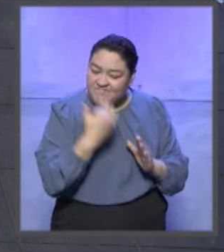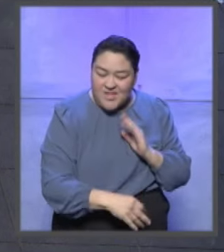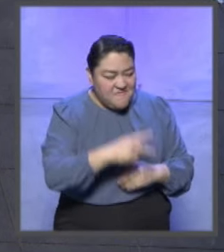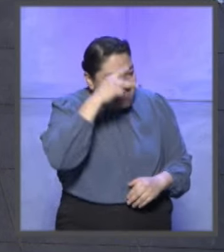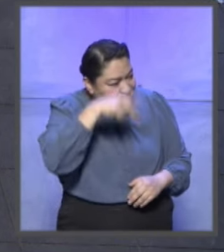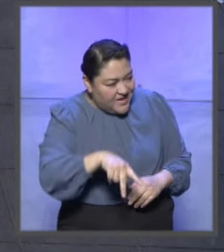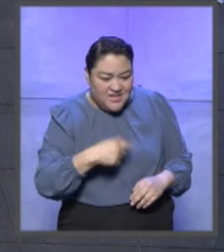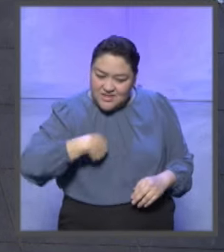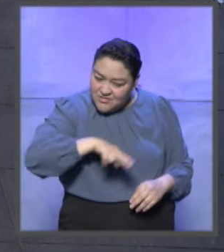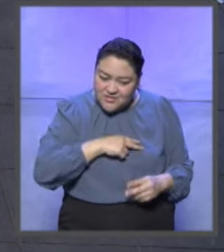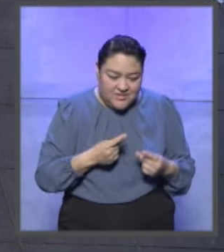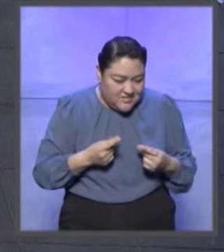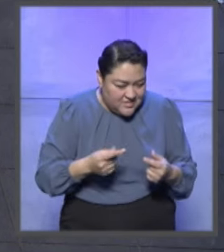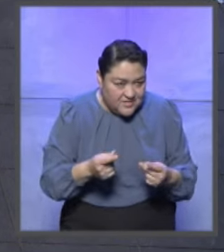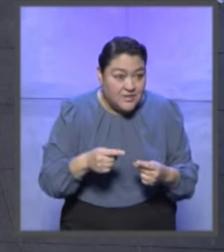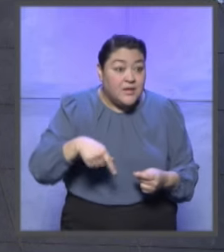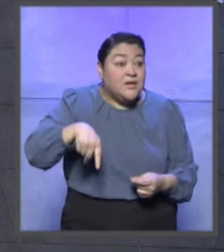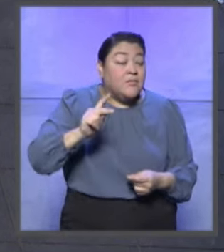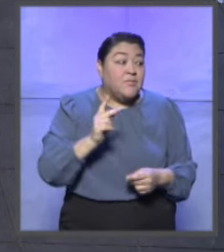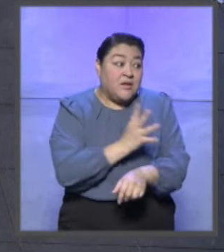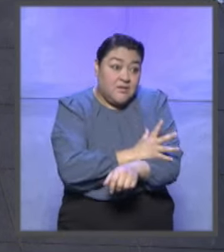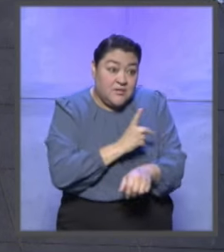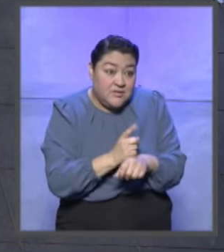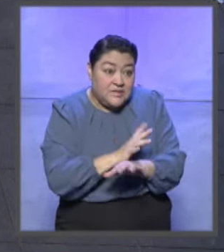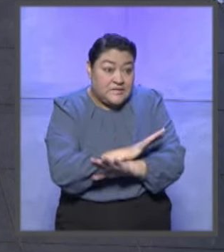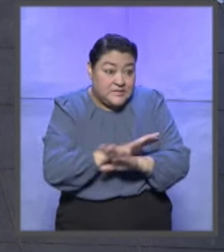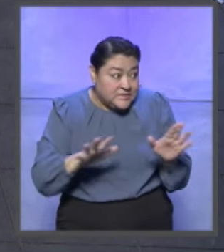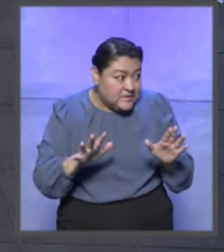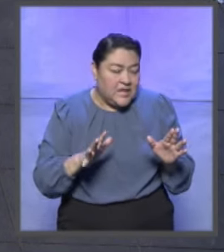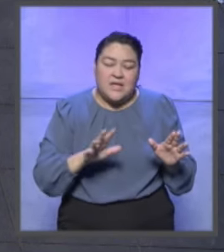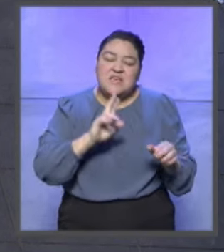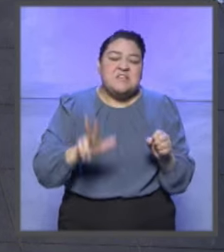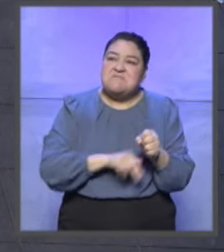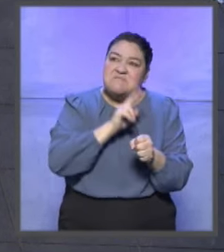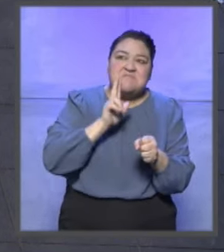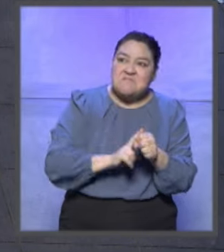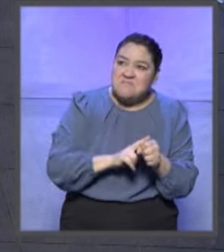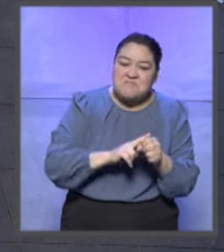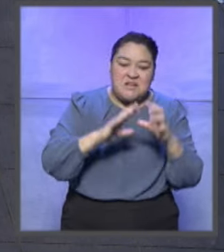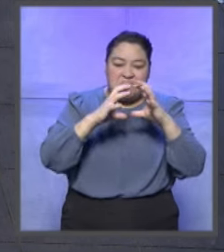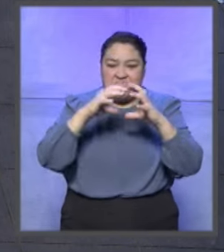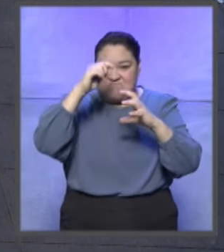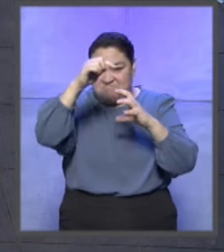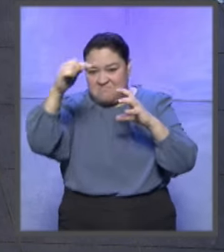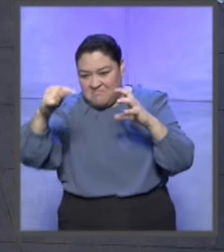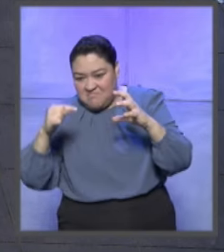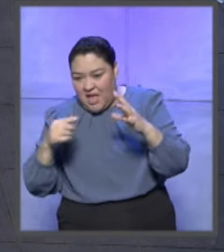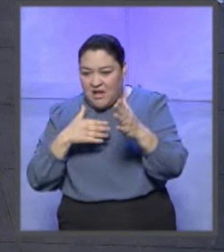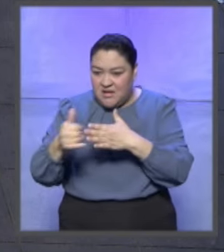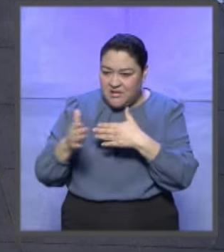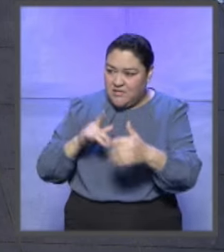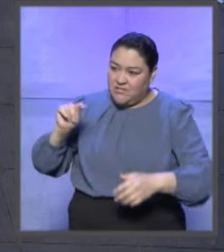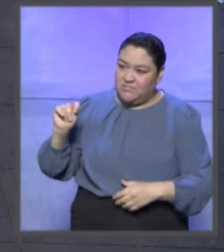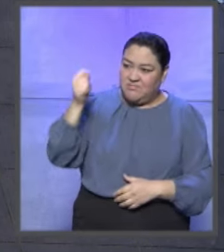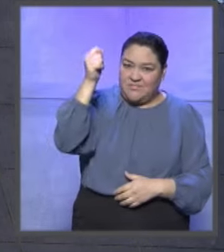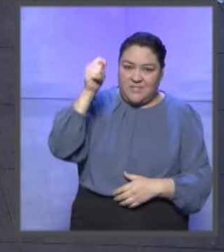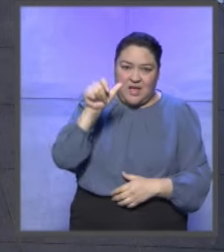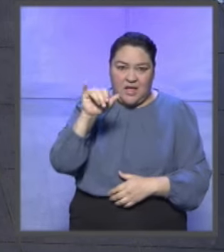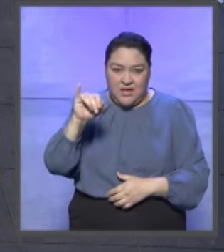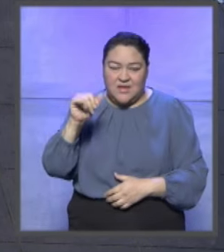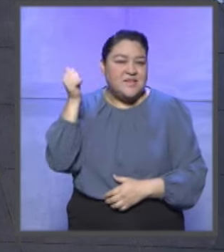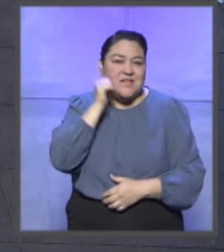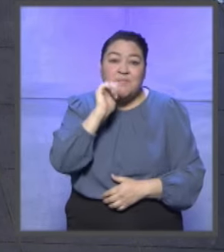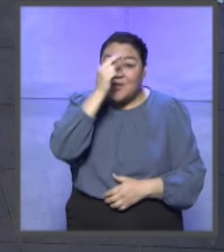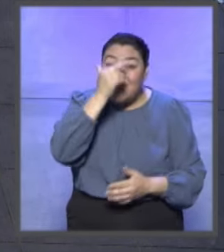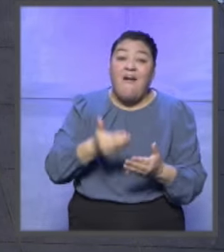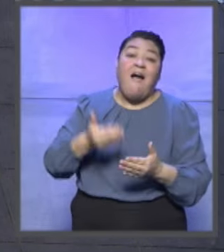tardando, pero tampoco es algo que sea antinatural, digamos, es normal que frente a este tipo de tecnología, pues siempre nos tardemos un poco.